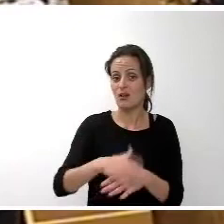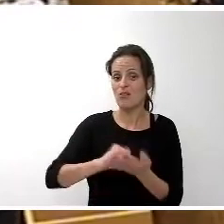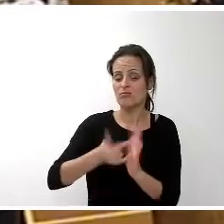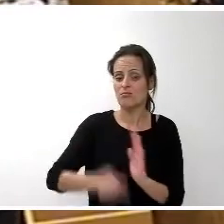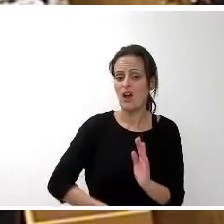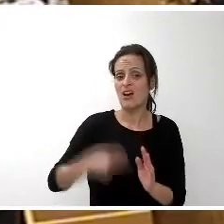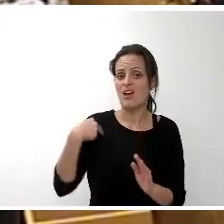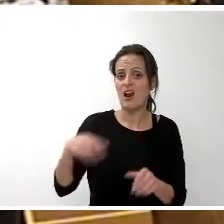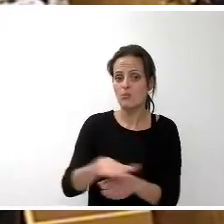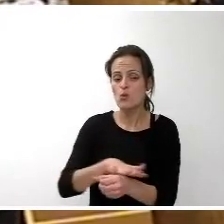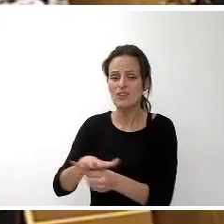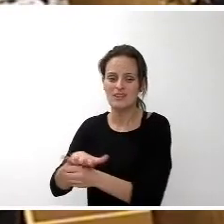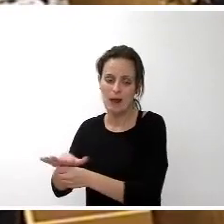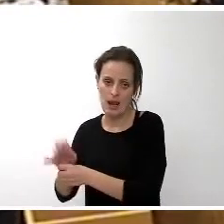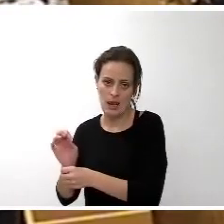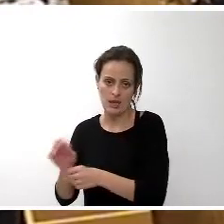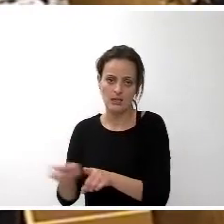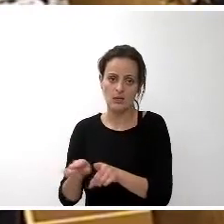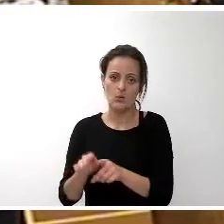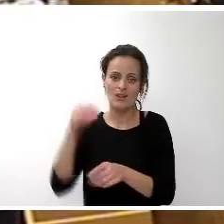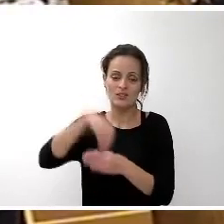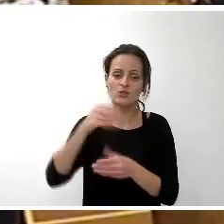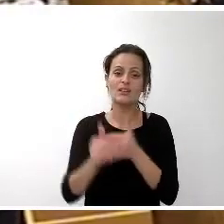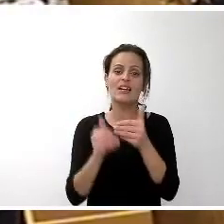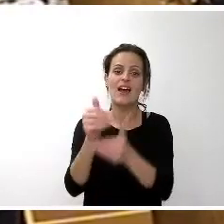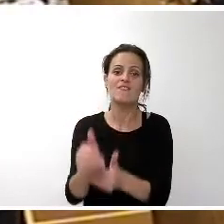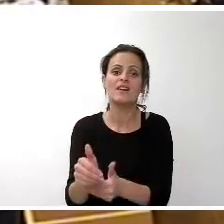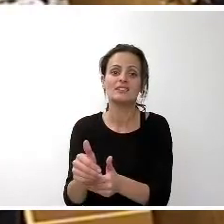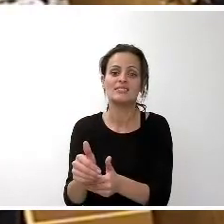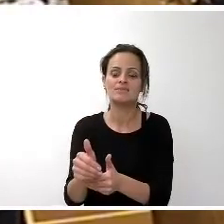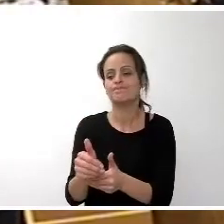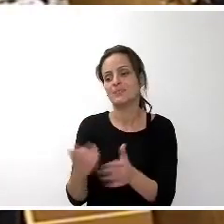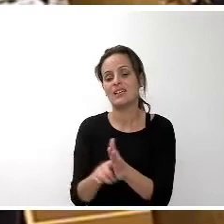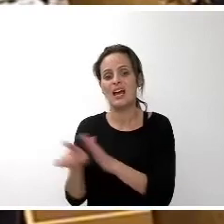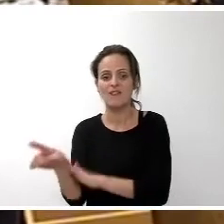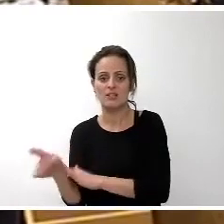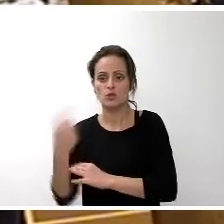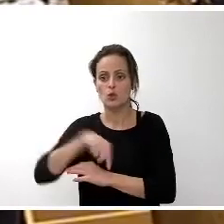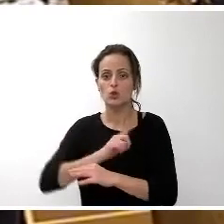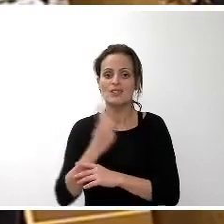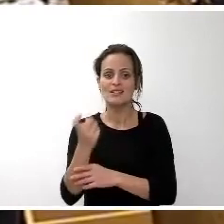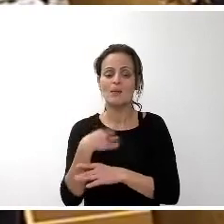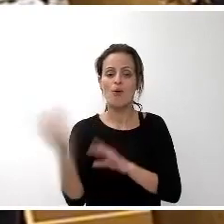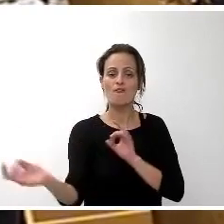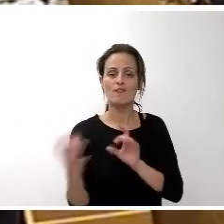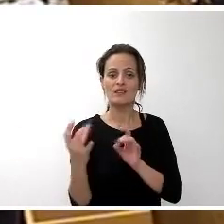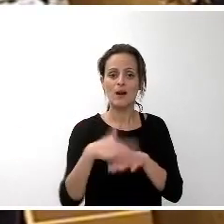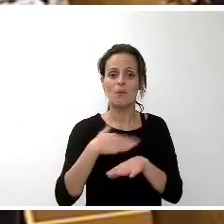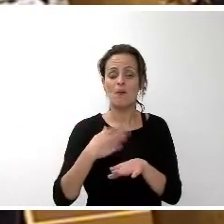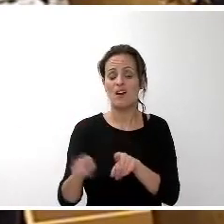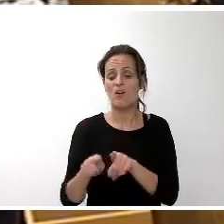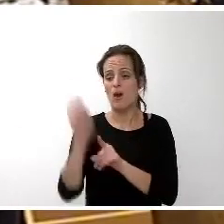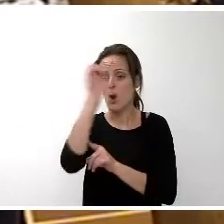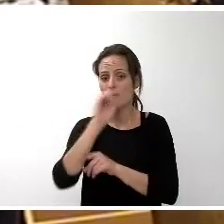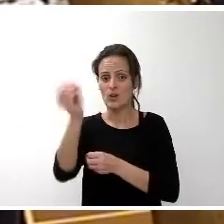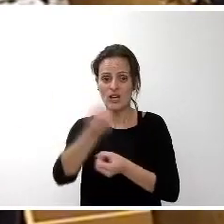municipal como si estuviésemos en esa fase de avance del mismo en el cual necesitábamos ese feedback intercambio de opiniones y esas son las